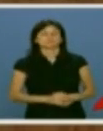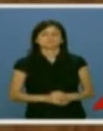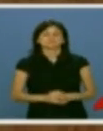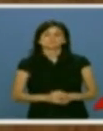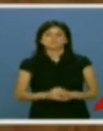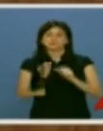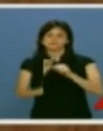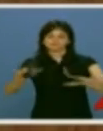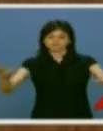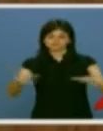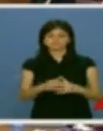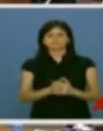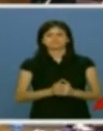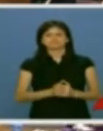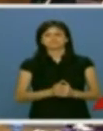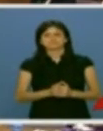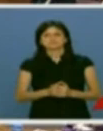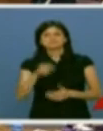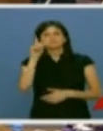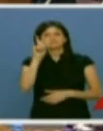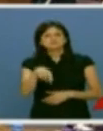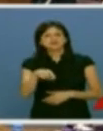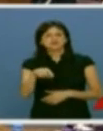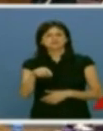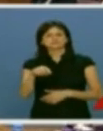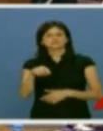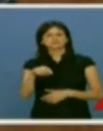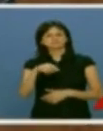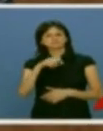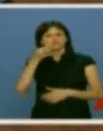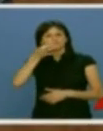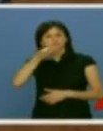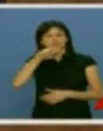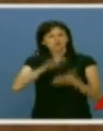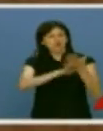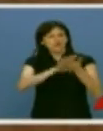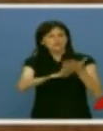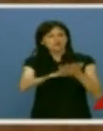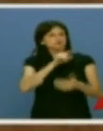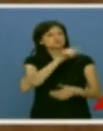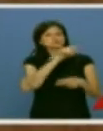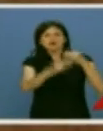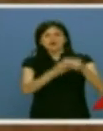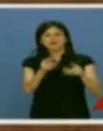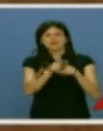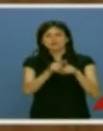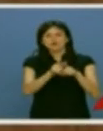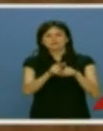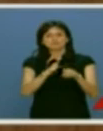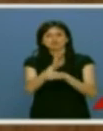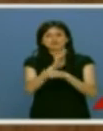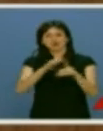como no, de sus controvertidas actuaciones en materia de protección del medio ambiente.